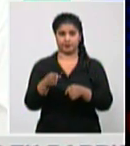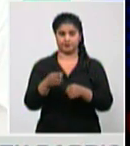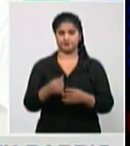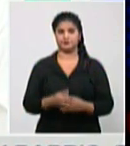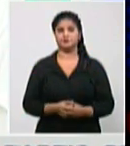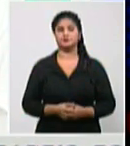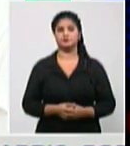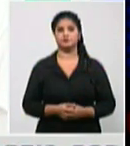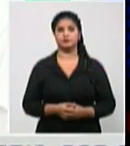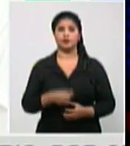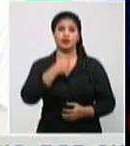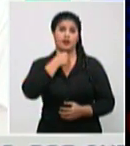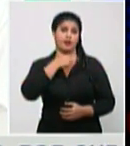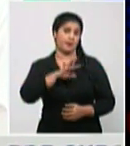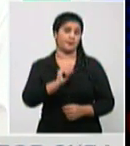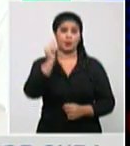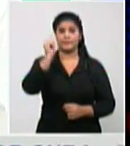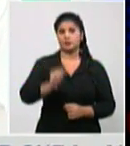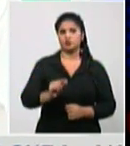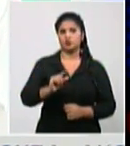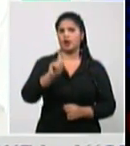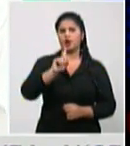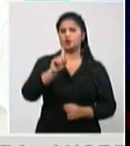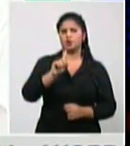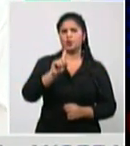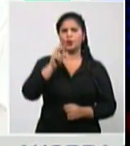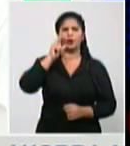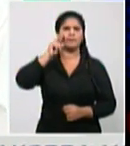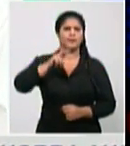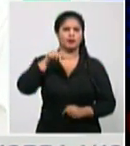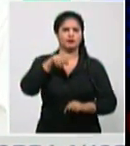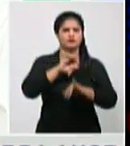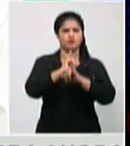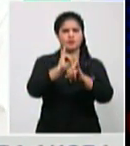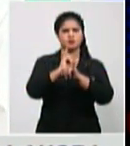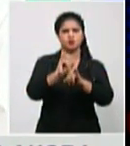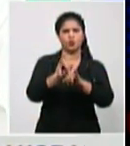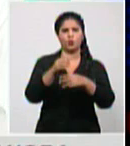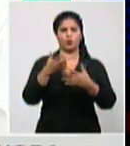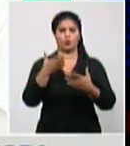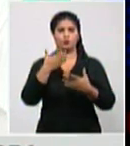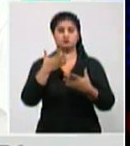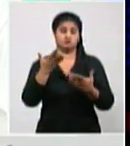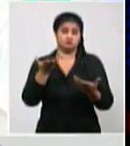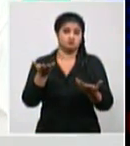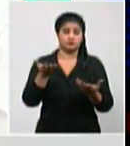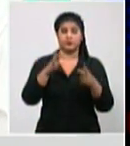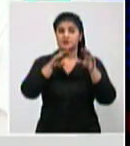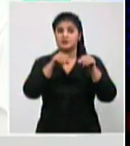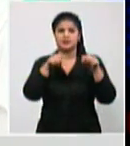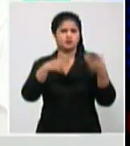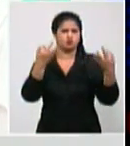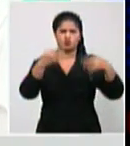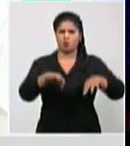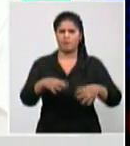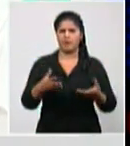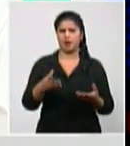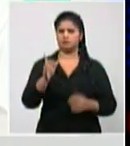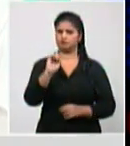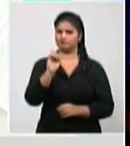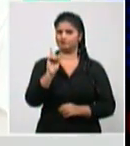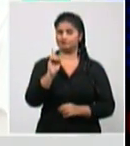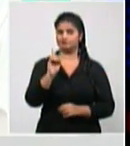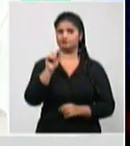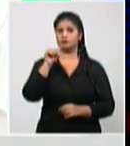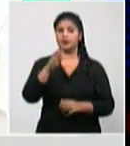tanto del mundo y tal vez no ha viajado pues dirá bueno pero eso es lo normal no es normal muchos países el